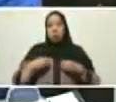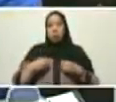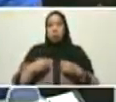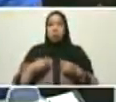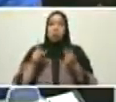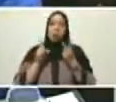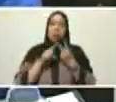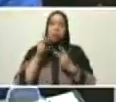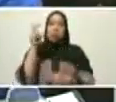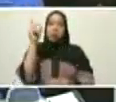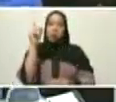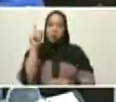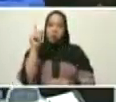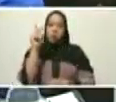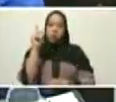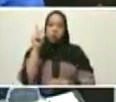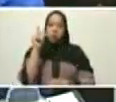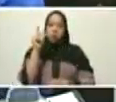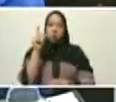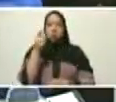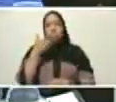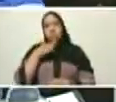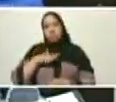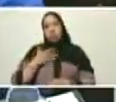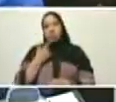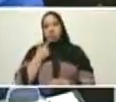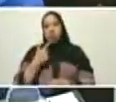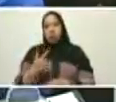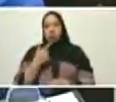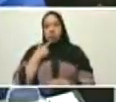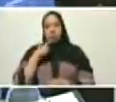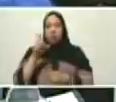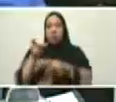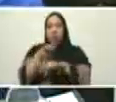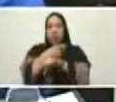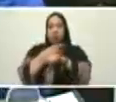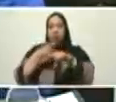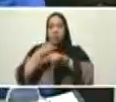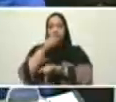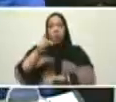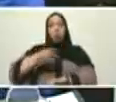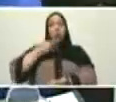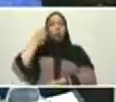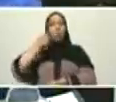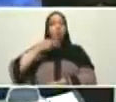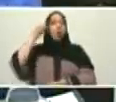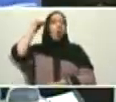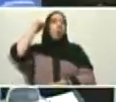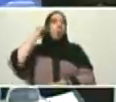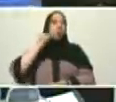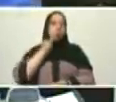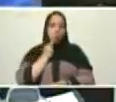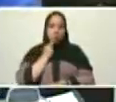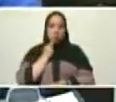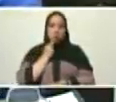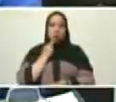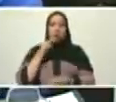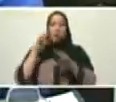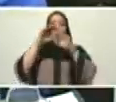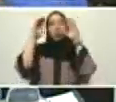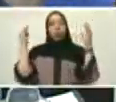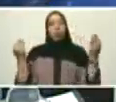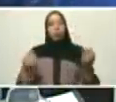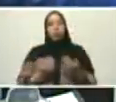opción dos, la opción, pudiéramos decir, geopolítica bolivariana de un mundo multipolar,